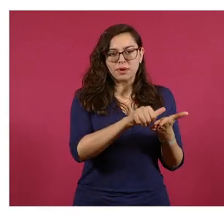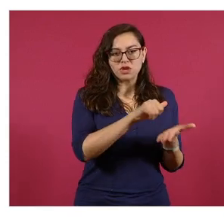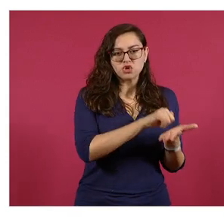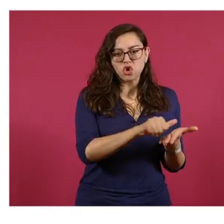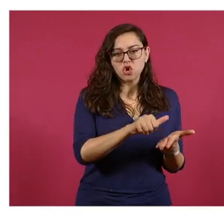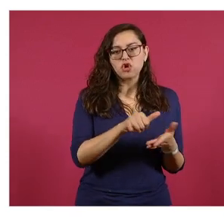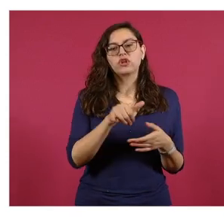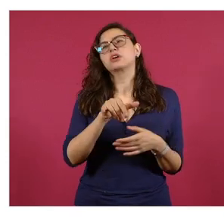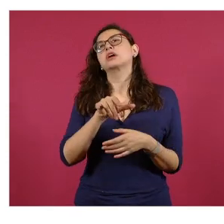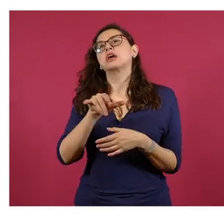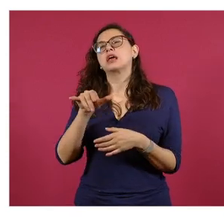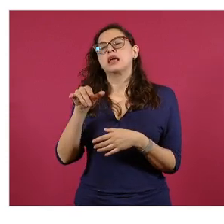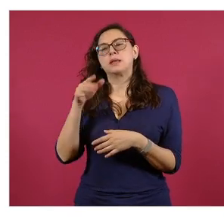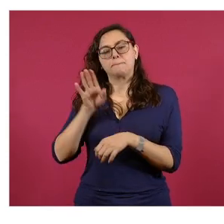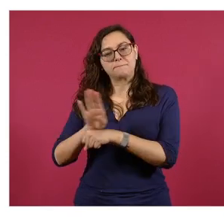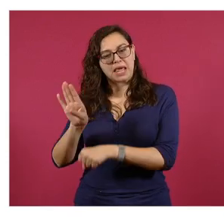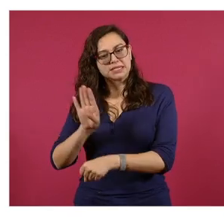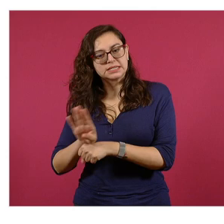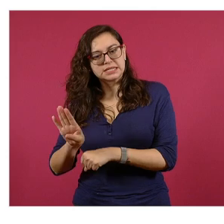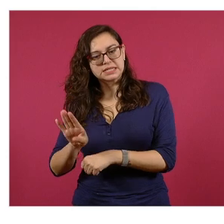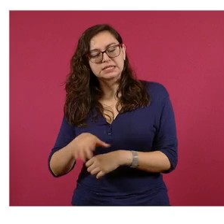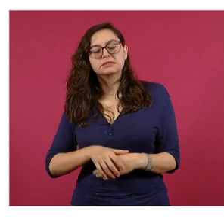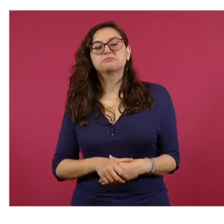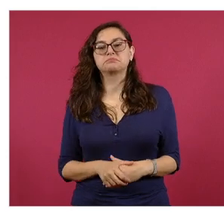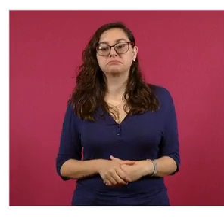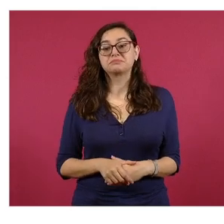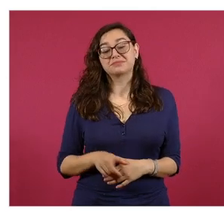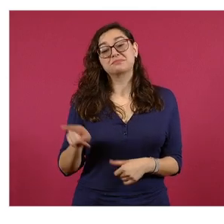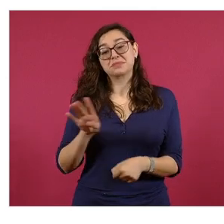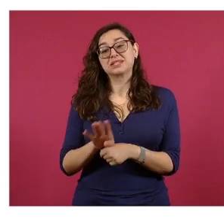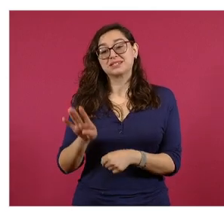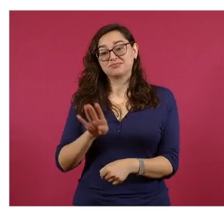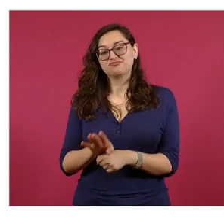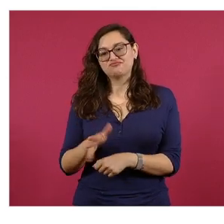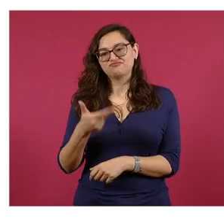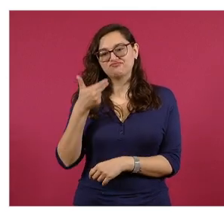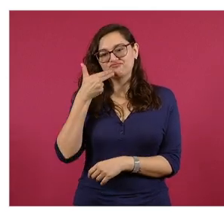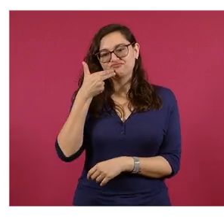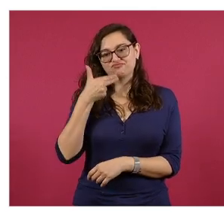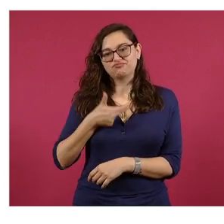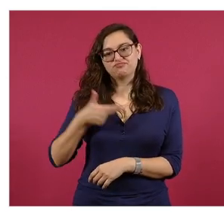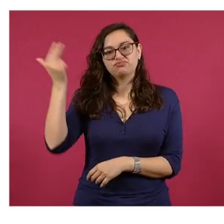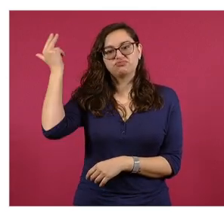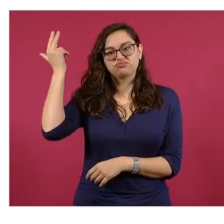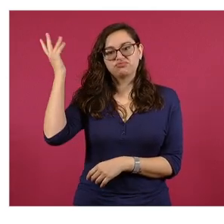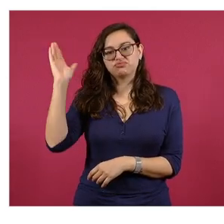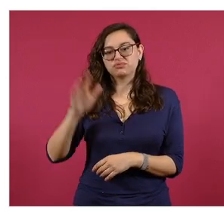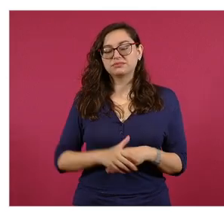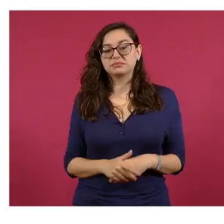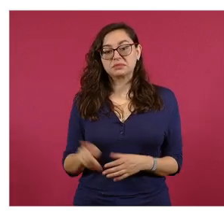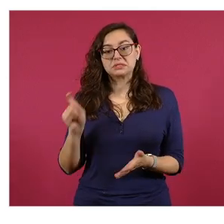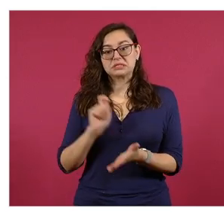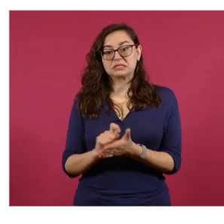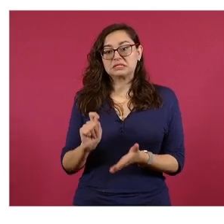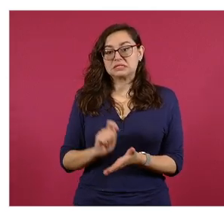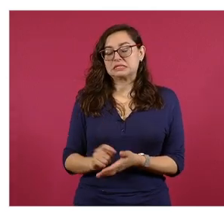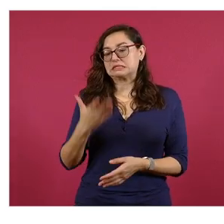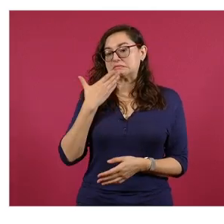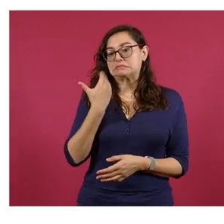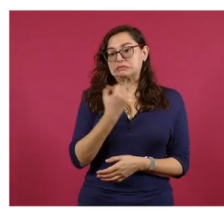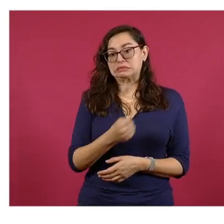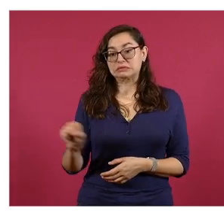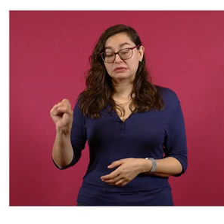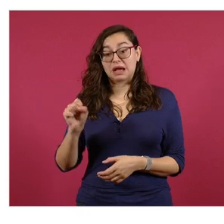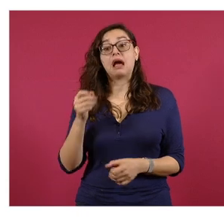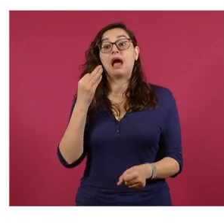y ahí se suicidó un gran escritor. Entonces, viviendo un momento